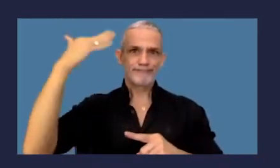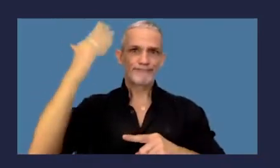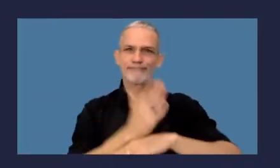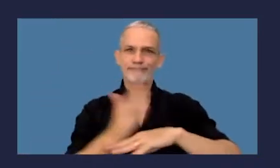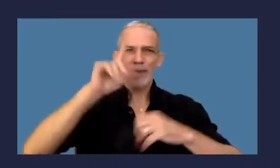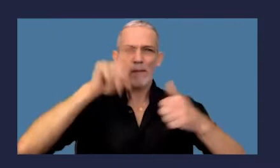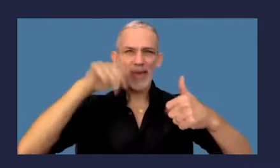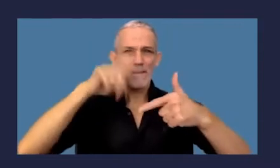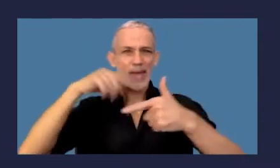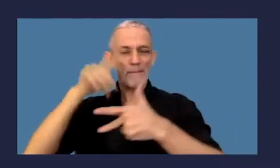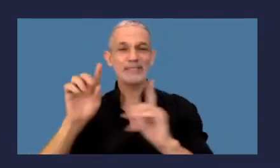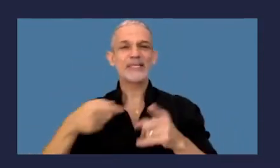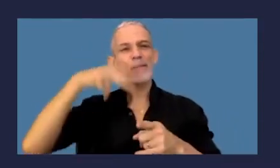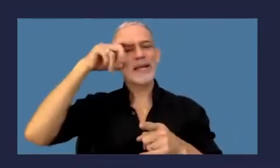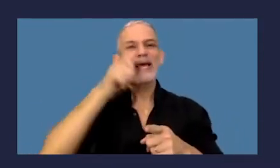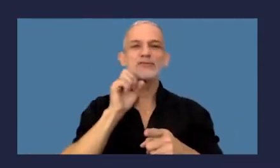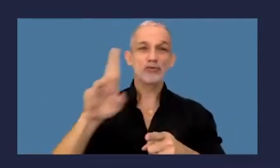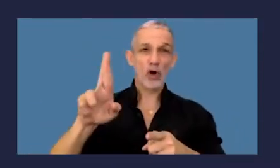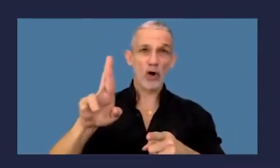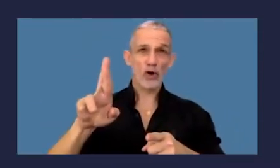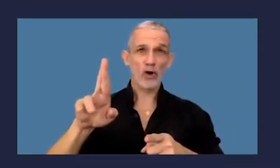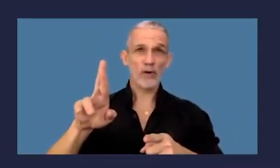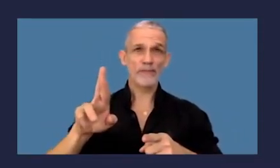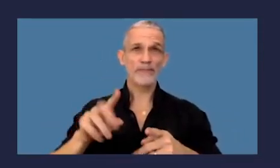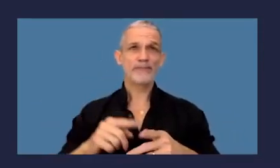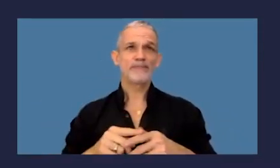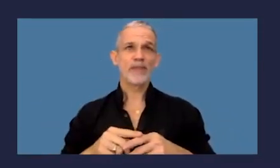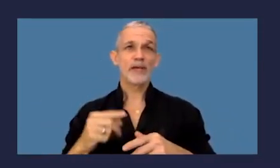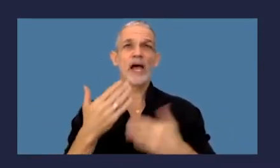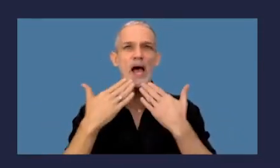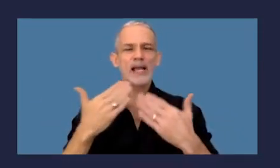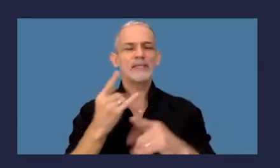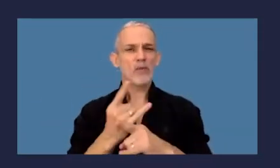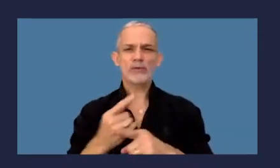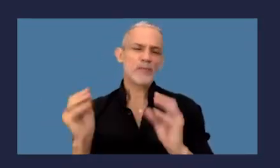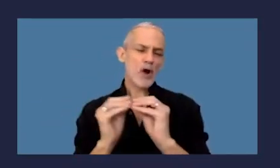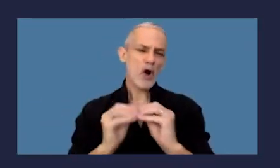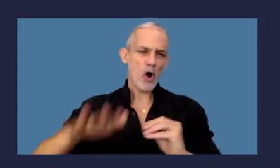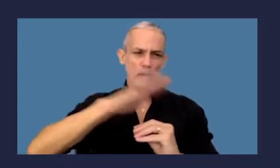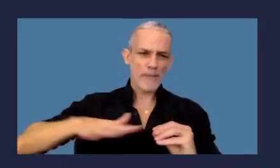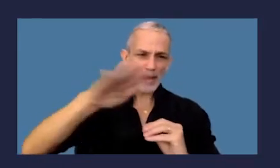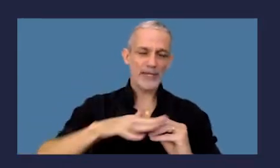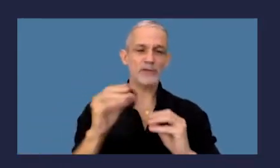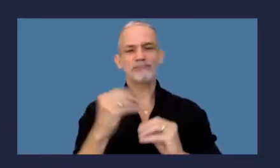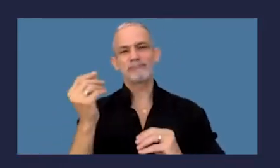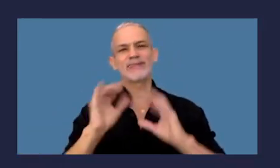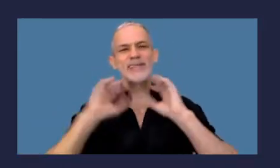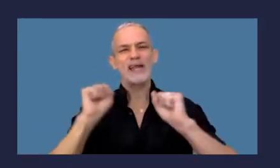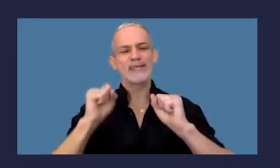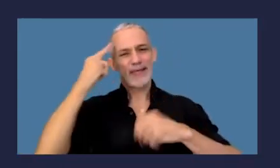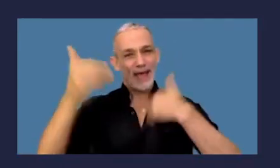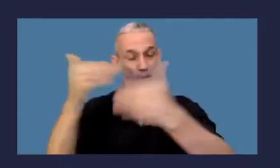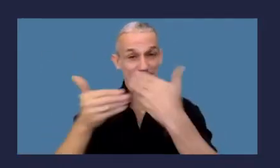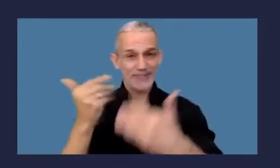mensualmente. También a Néstor Bursesi. Agradecer como siempre a mis compañeros y compañeras de la Secretaría de